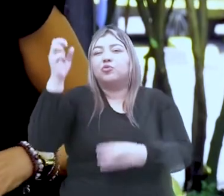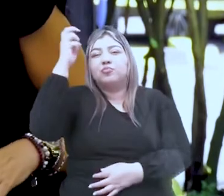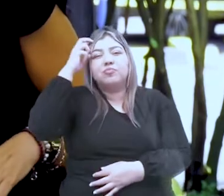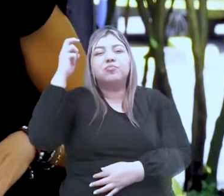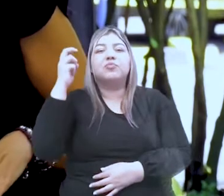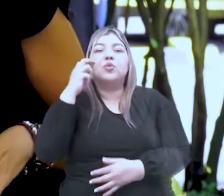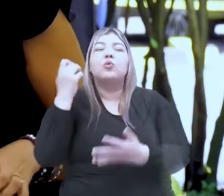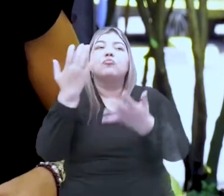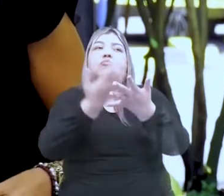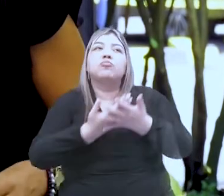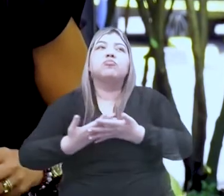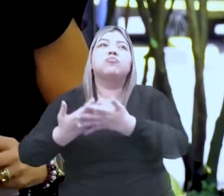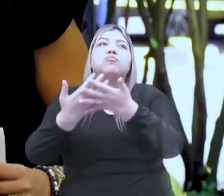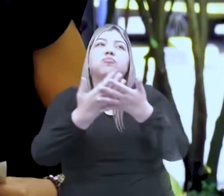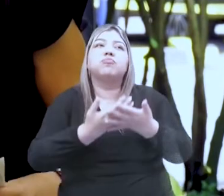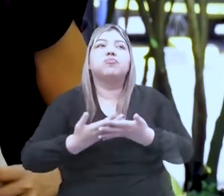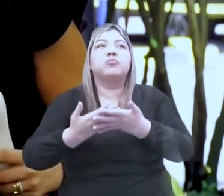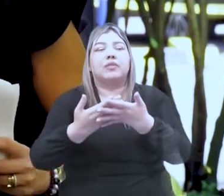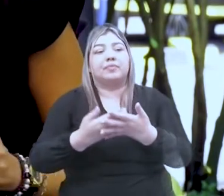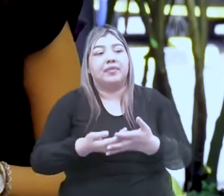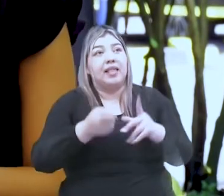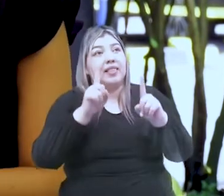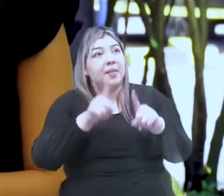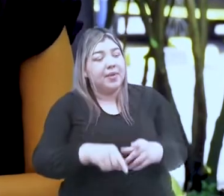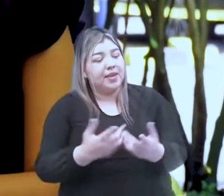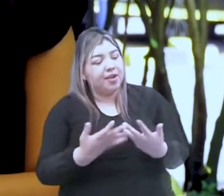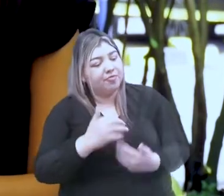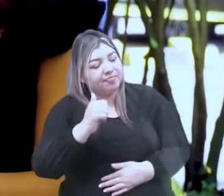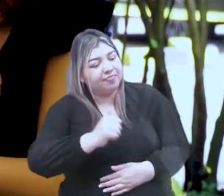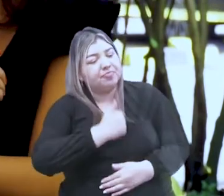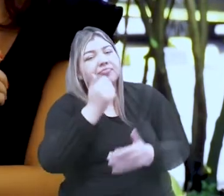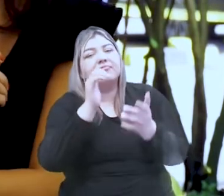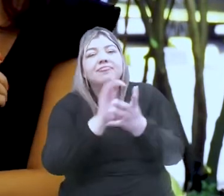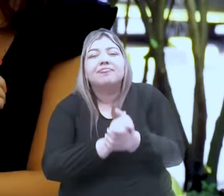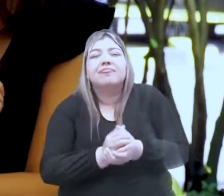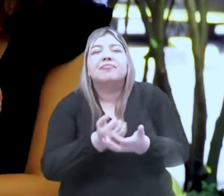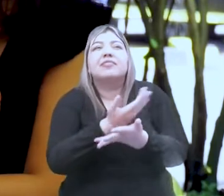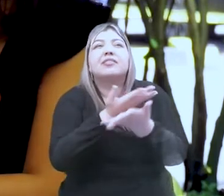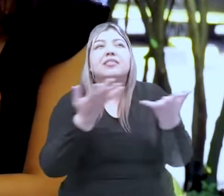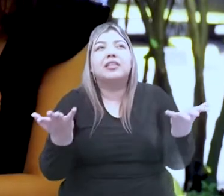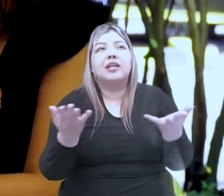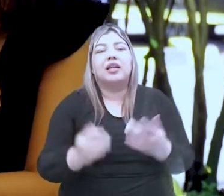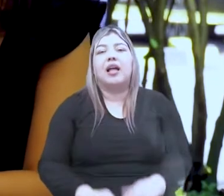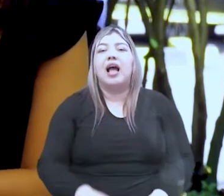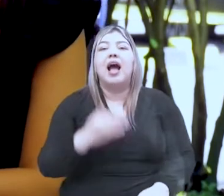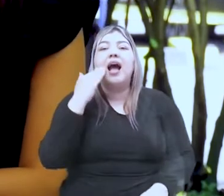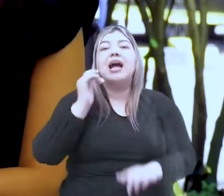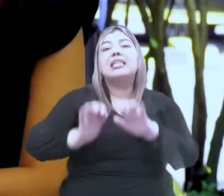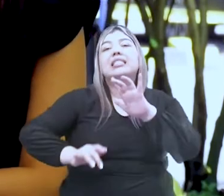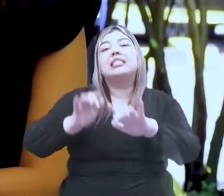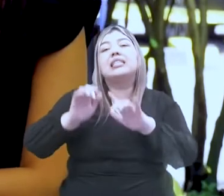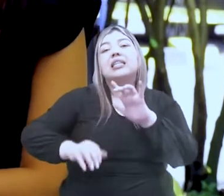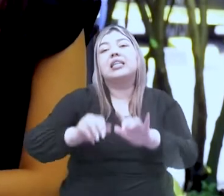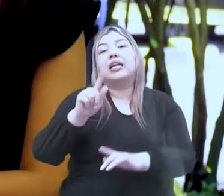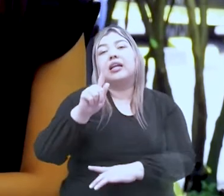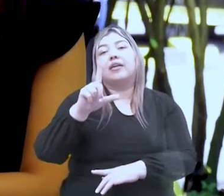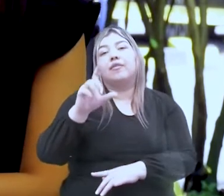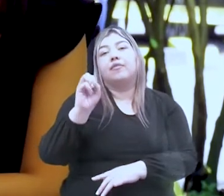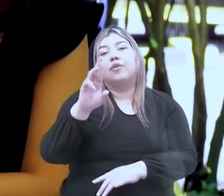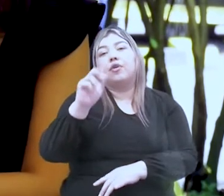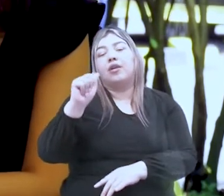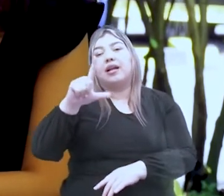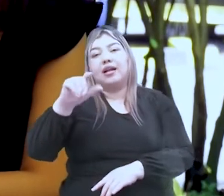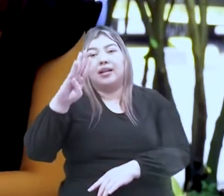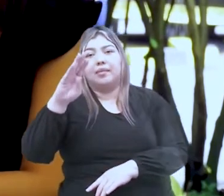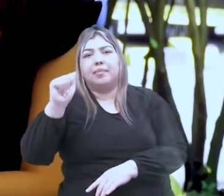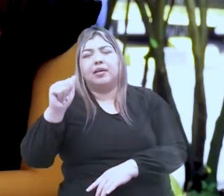desde Quindó. Pero también Vice, quiero aprovechar para darle un saludo a la secretaria Flor Alba, que ha sido una aliada increíble